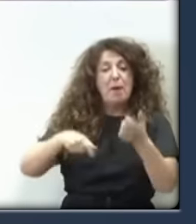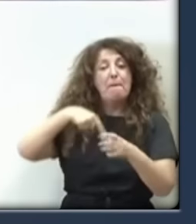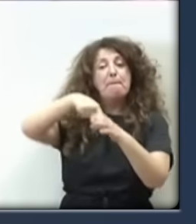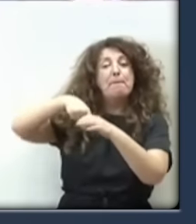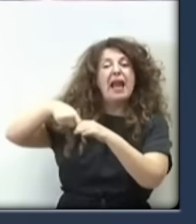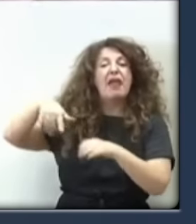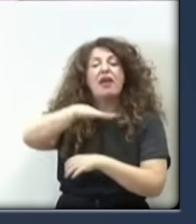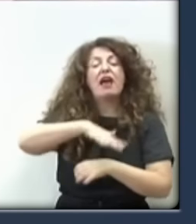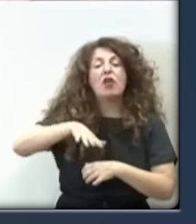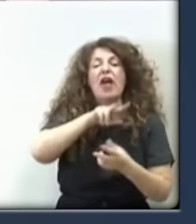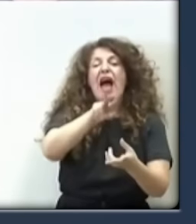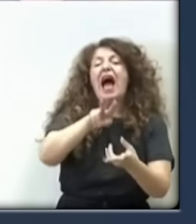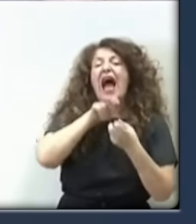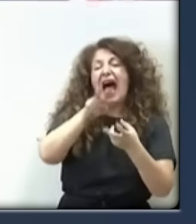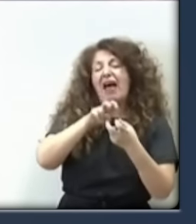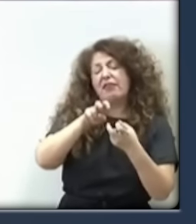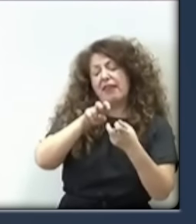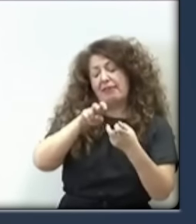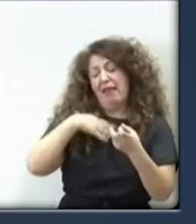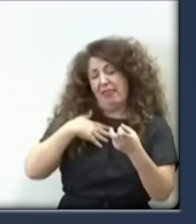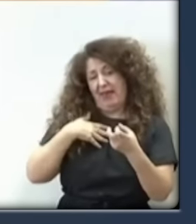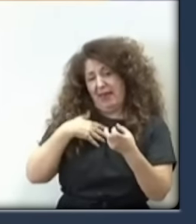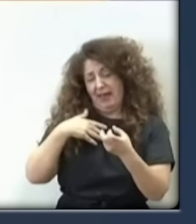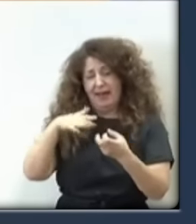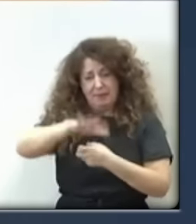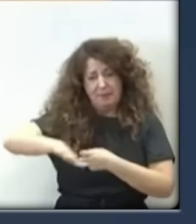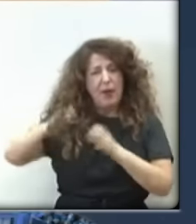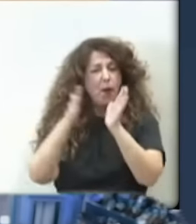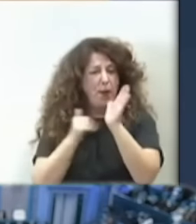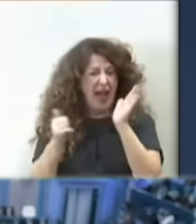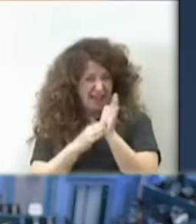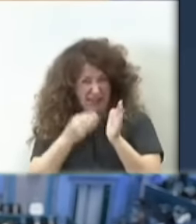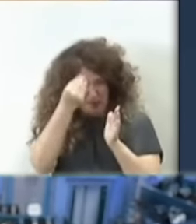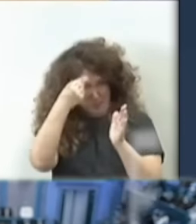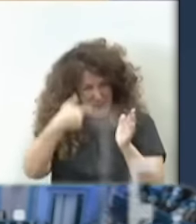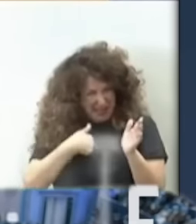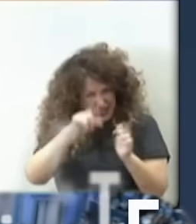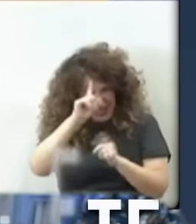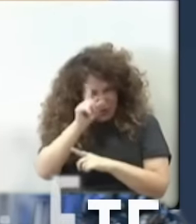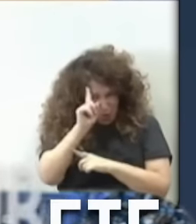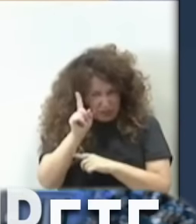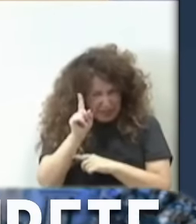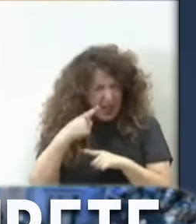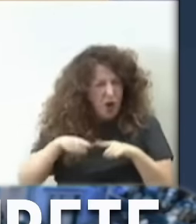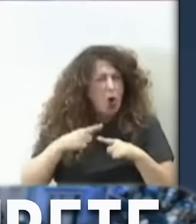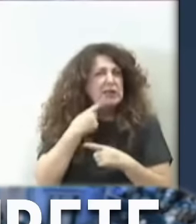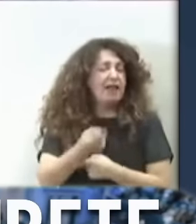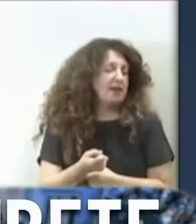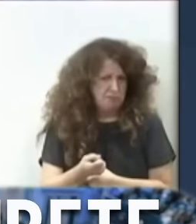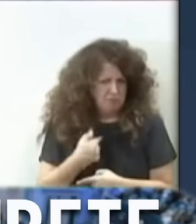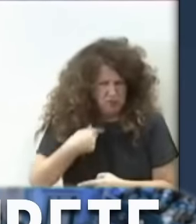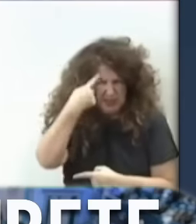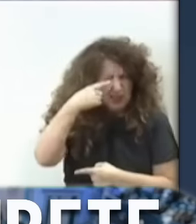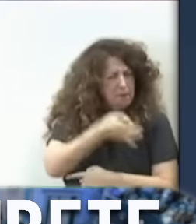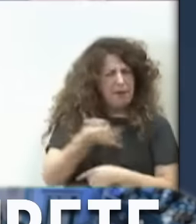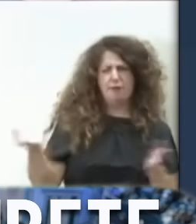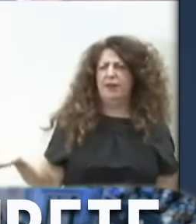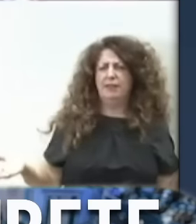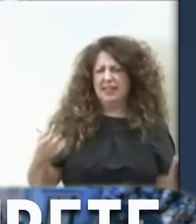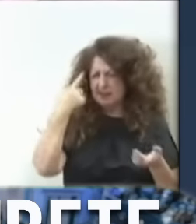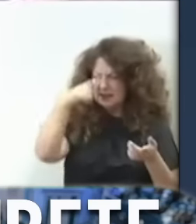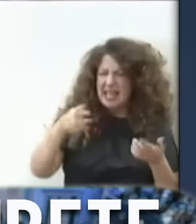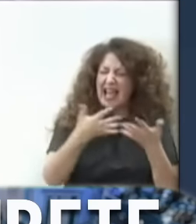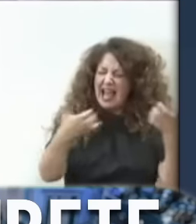tributaria Delegación Especial de Valencia. Es decir, ¿cree usted que no le estoy... ¿Cree usted que no sabemos de verdad de lo que estamos hablando? Sabemos perfectamente por qué el